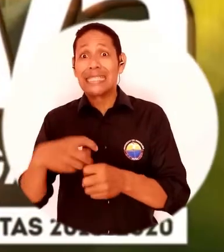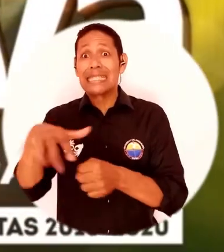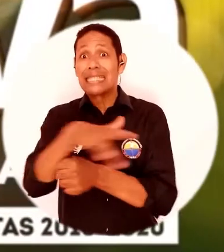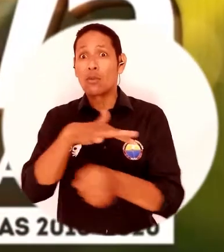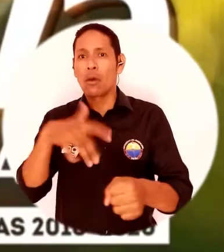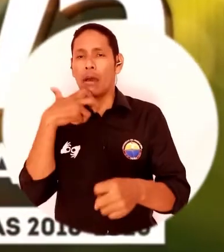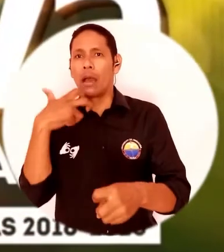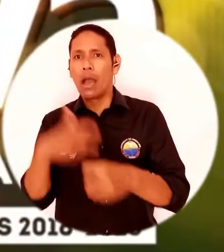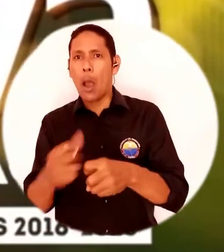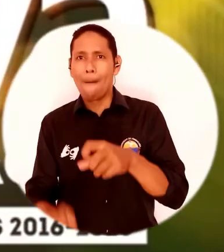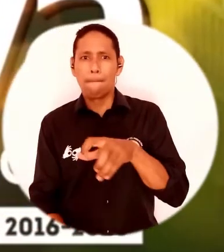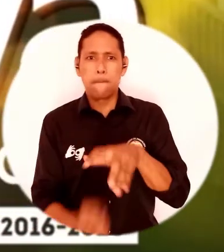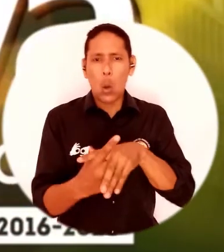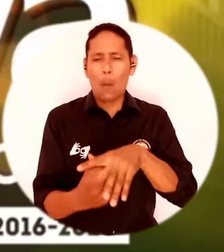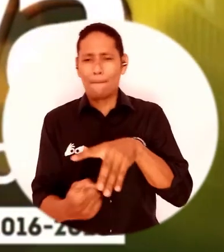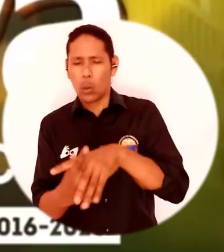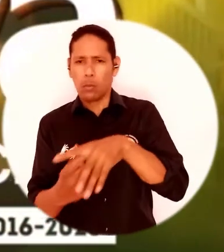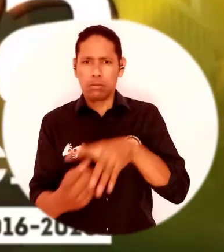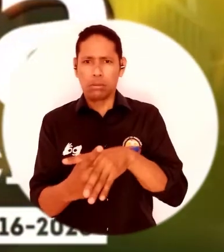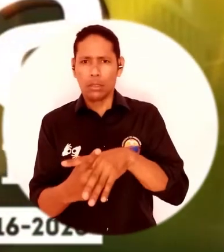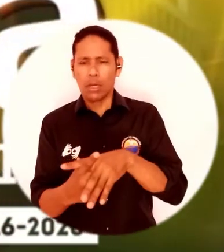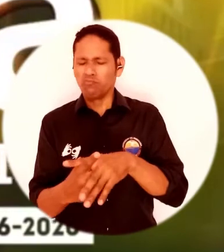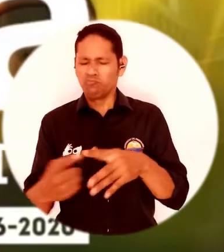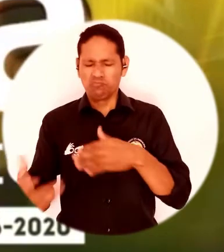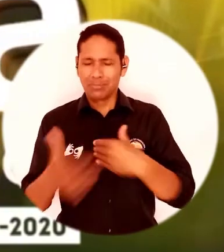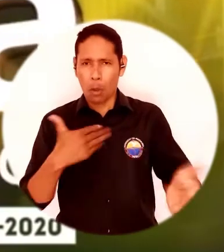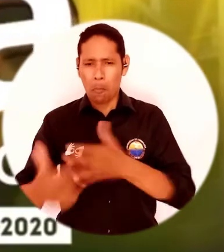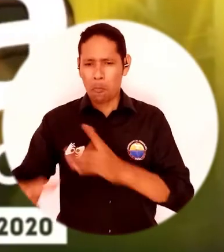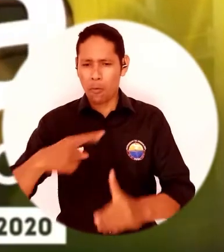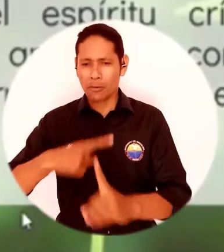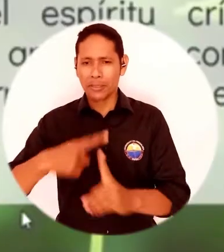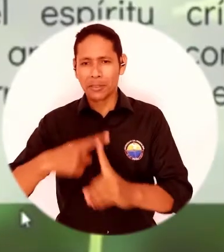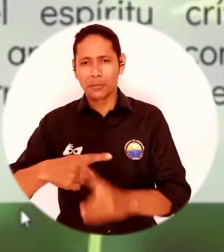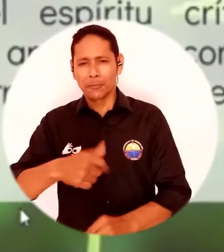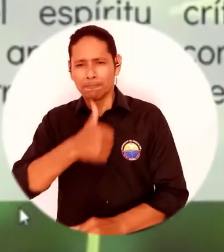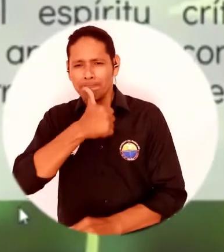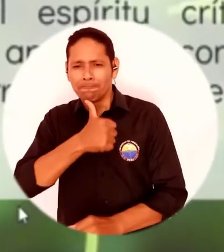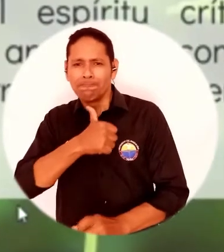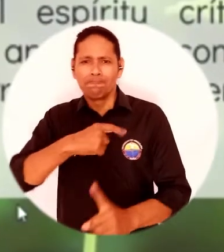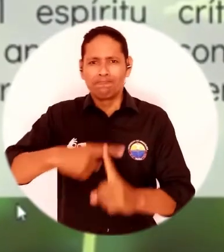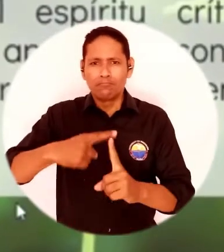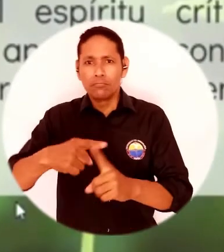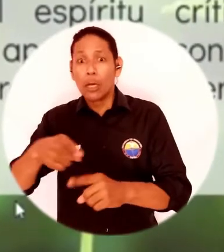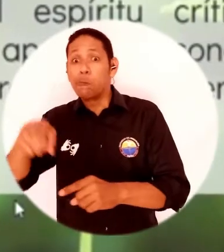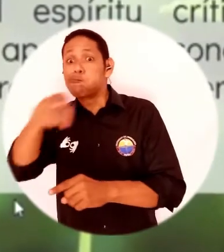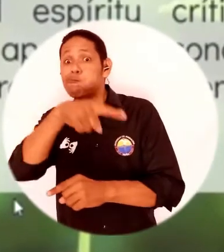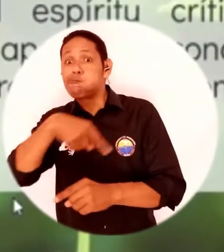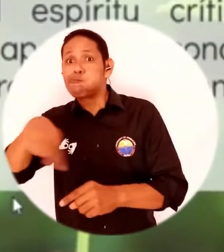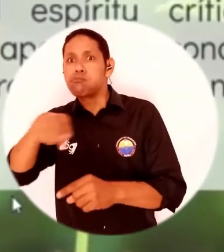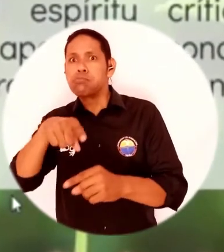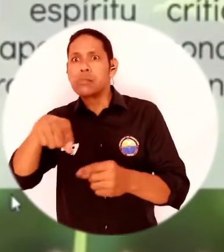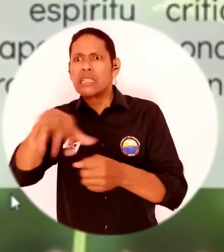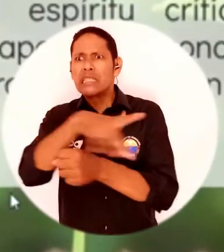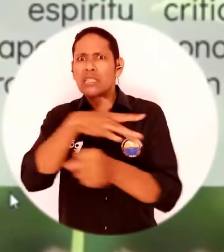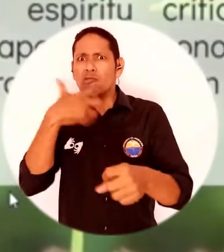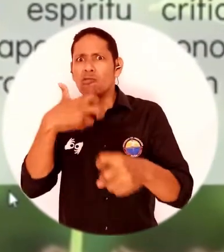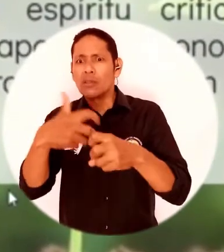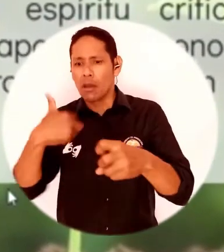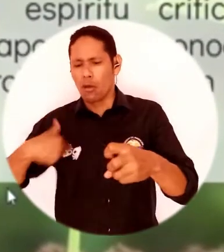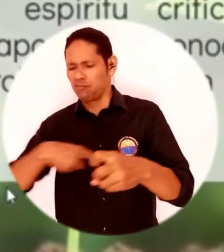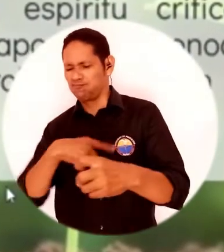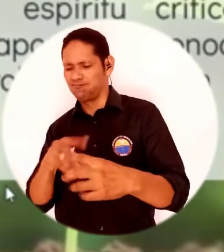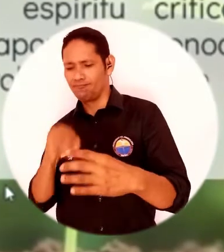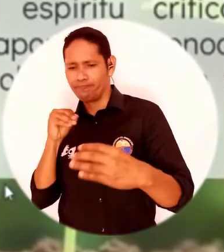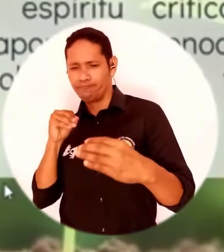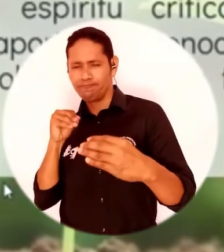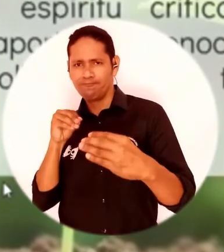dificultades y que ha sido muy resiliente, que hemos sido capaces de adaptarnos a las